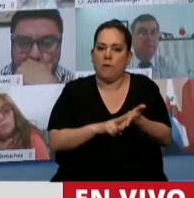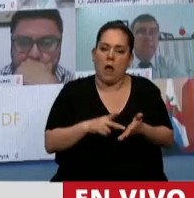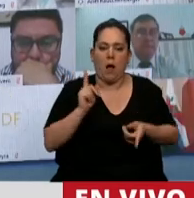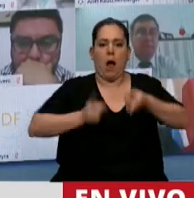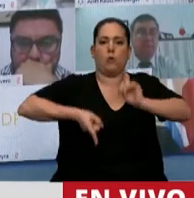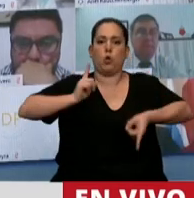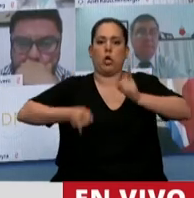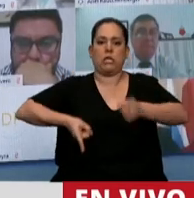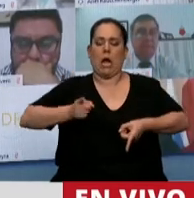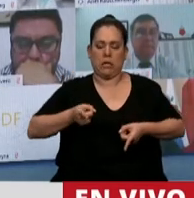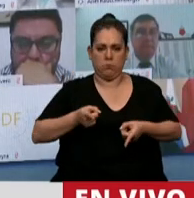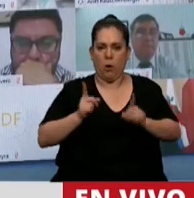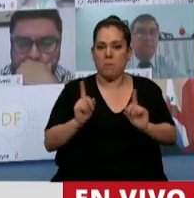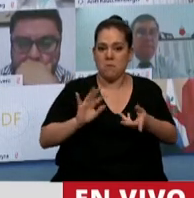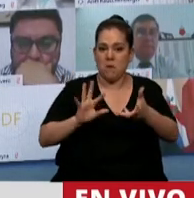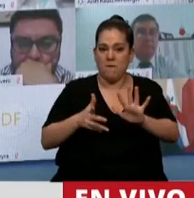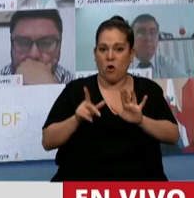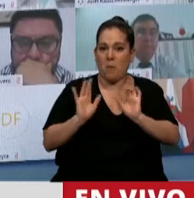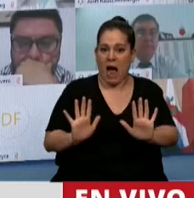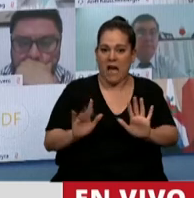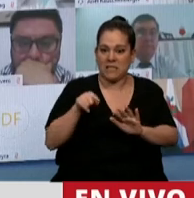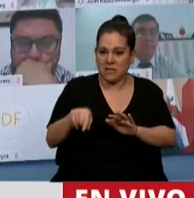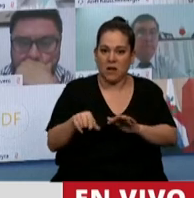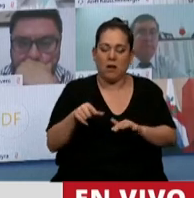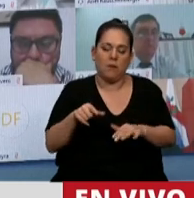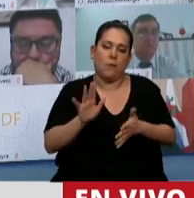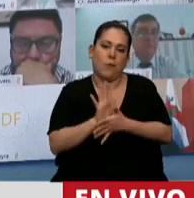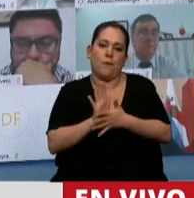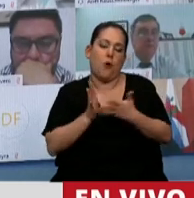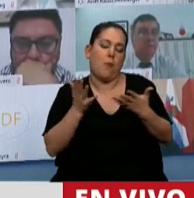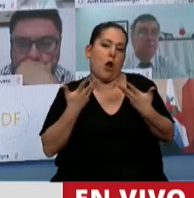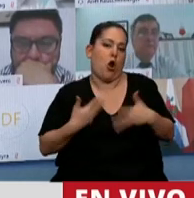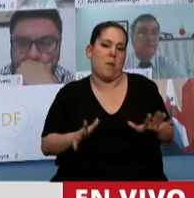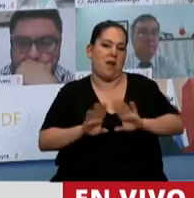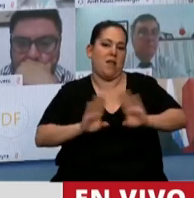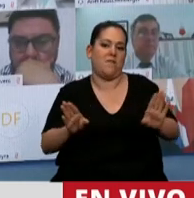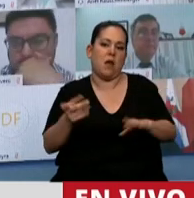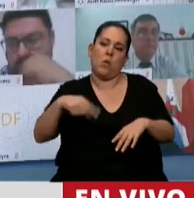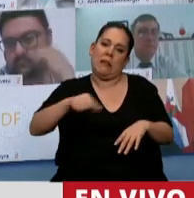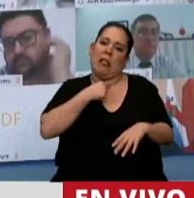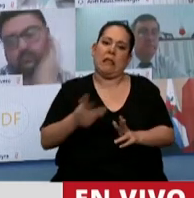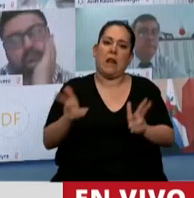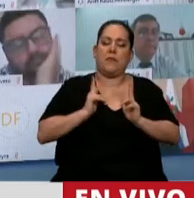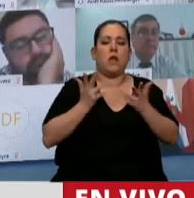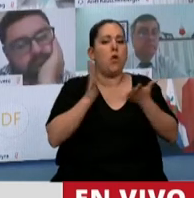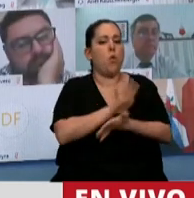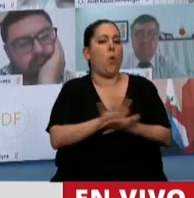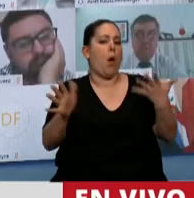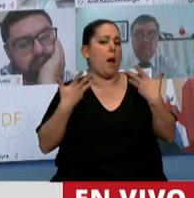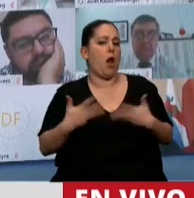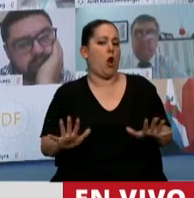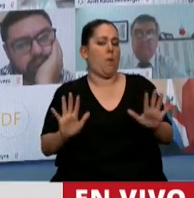autoritarismo como esta suerte de nueva anormalidad que nos quieren imponer funcionando con una